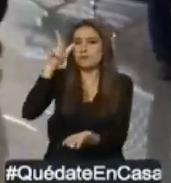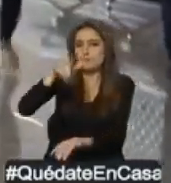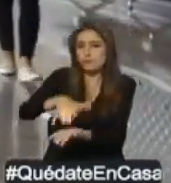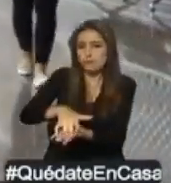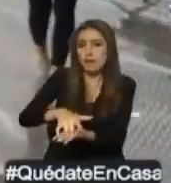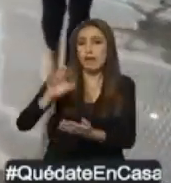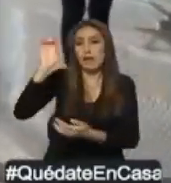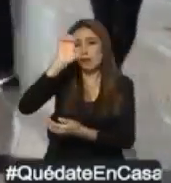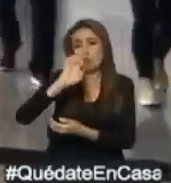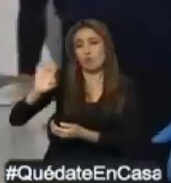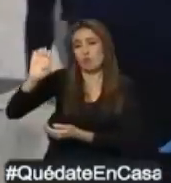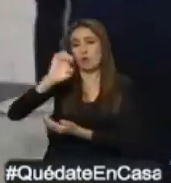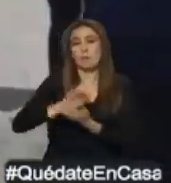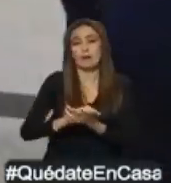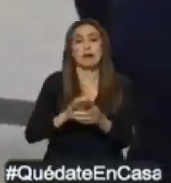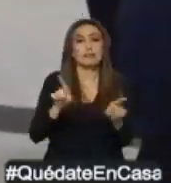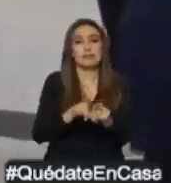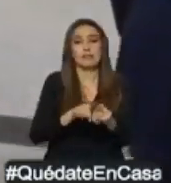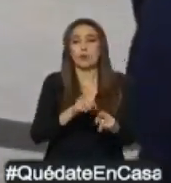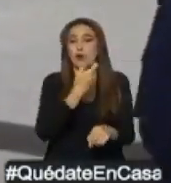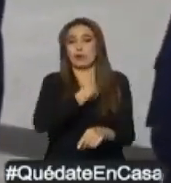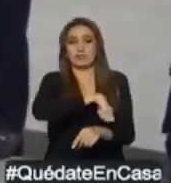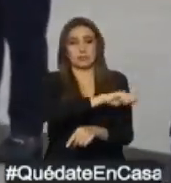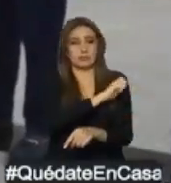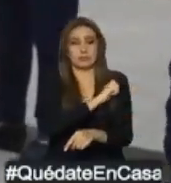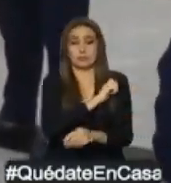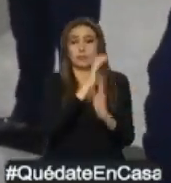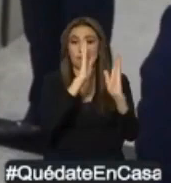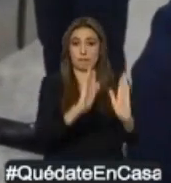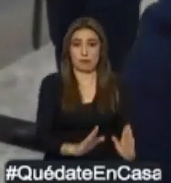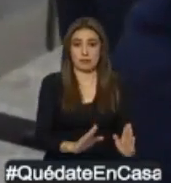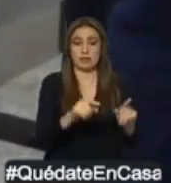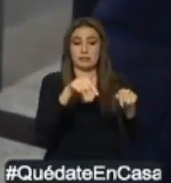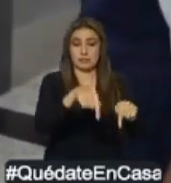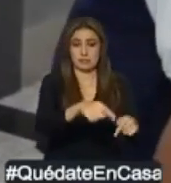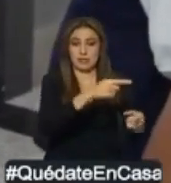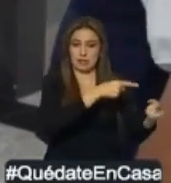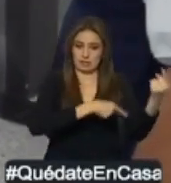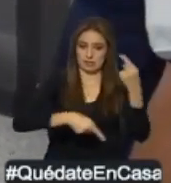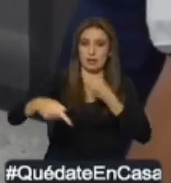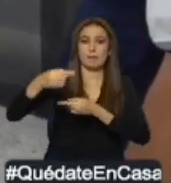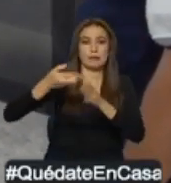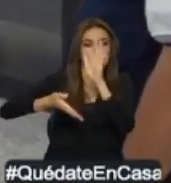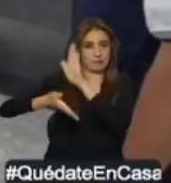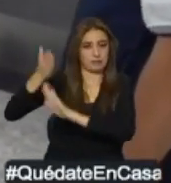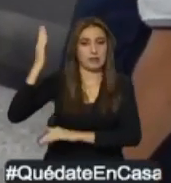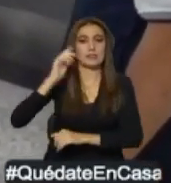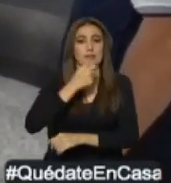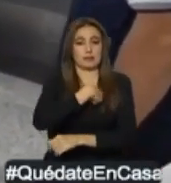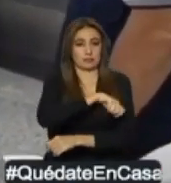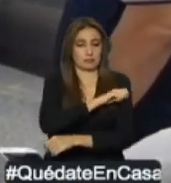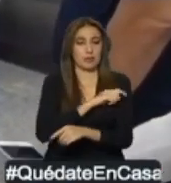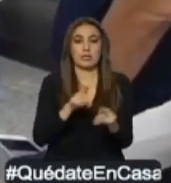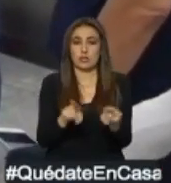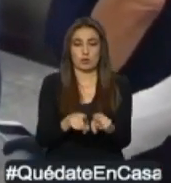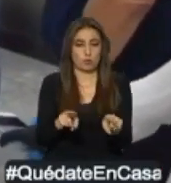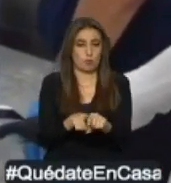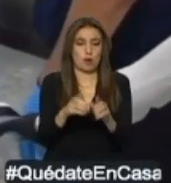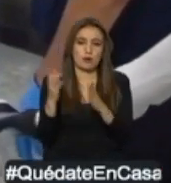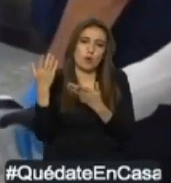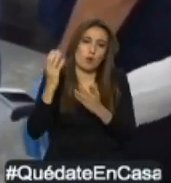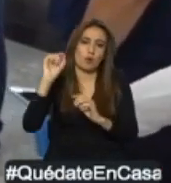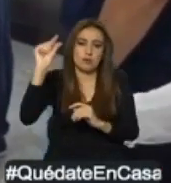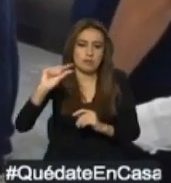Europa a Quito, regresan más de 70 ecuatorianos. Este vuelo viene a retirar también ciudadanos europeos y retornarlos pues